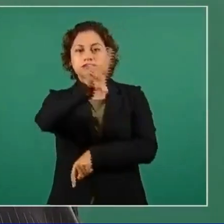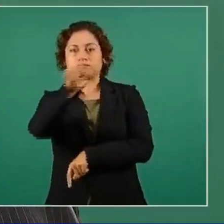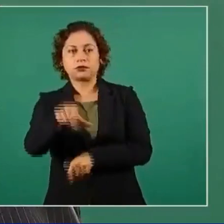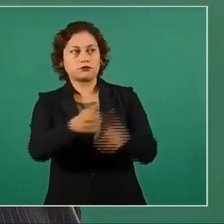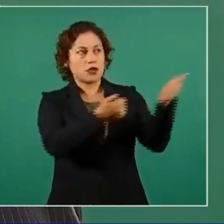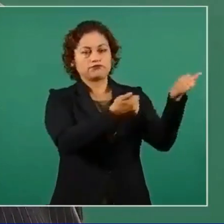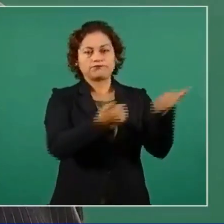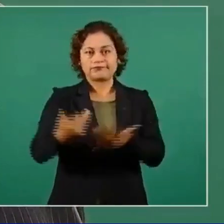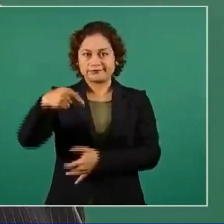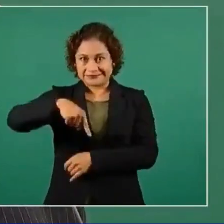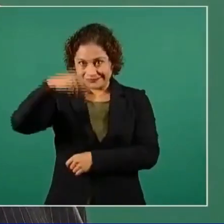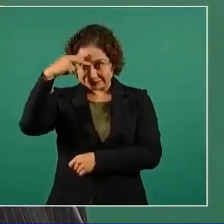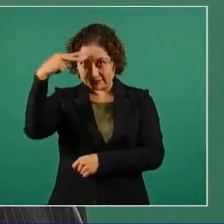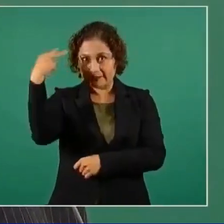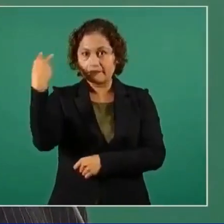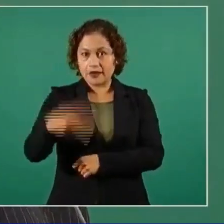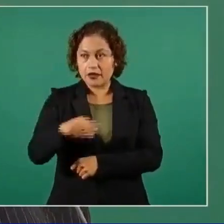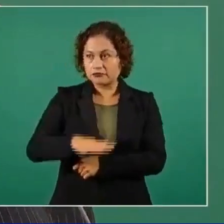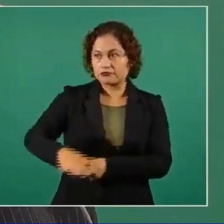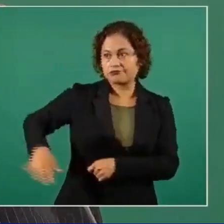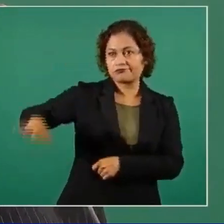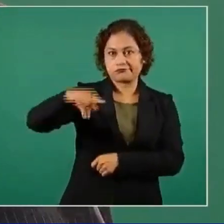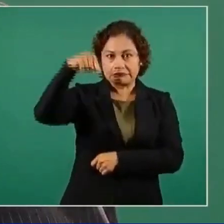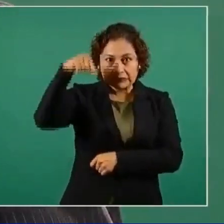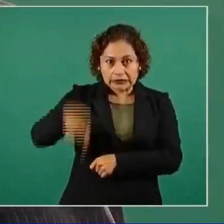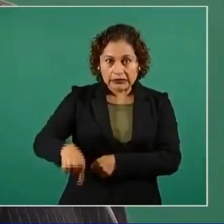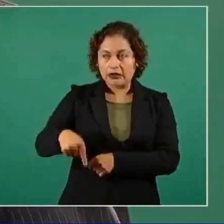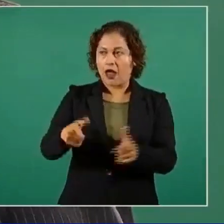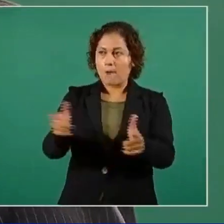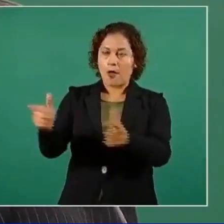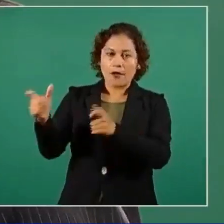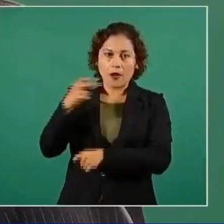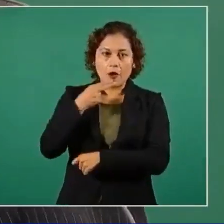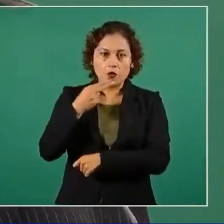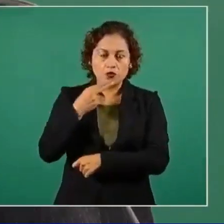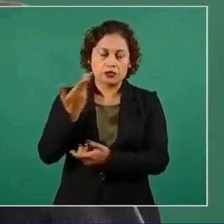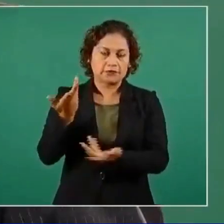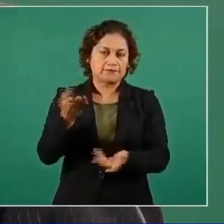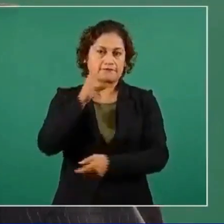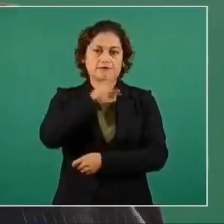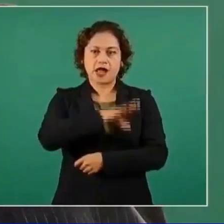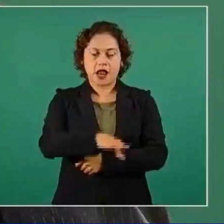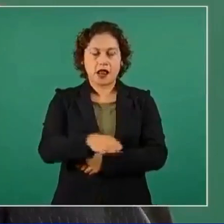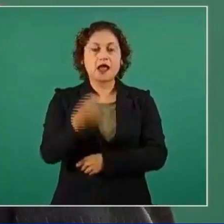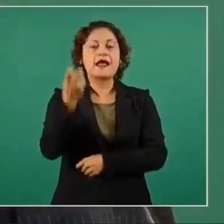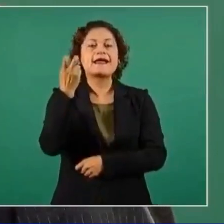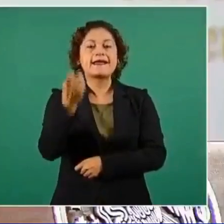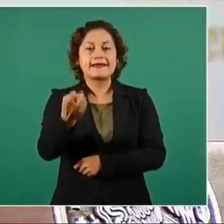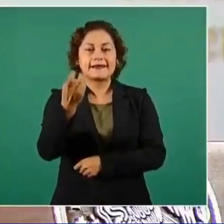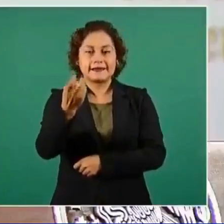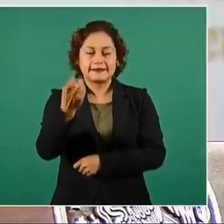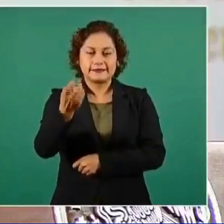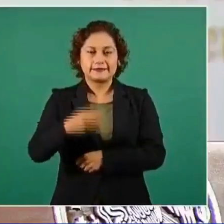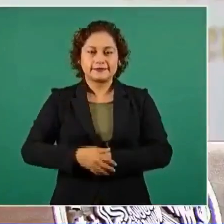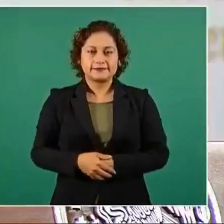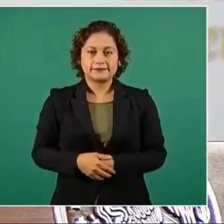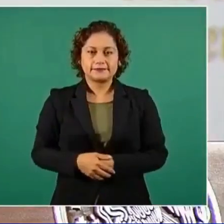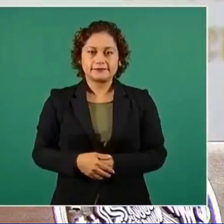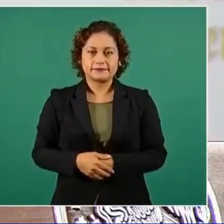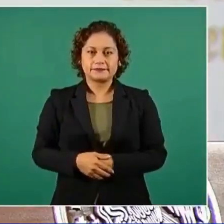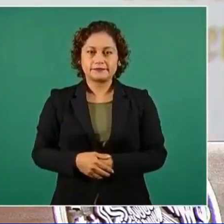nuestro país y causan muertes. Porque no hay ninguna